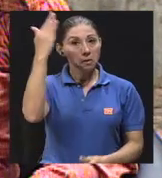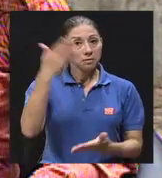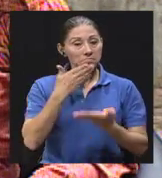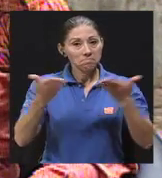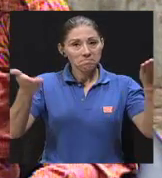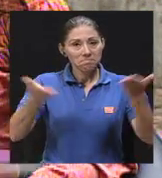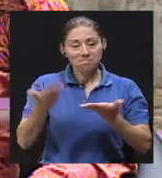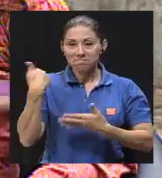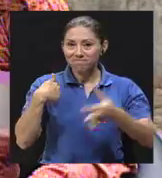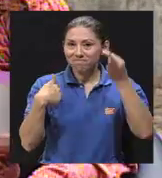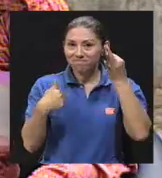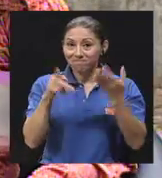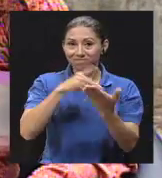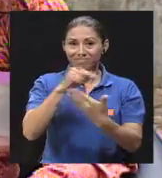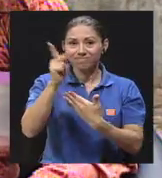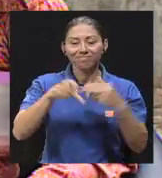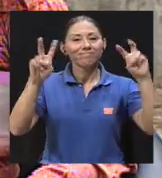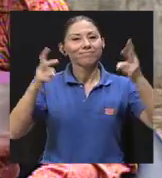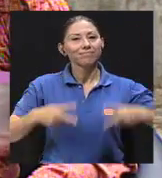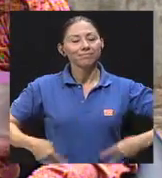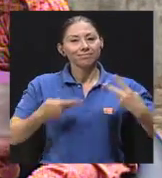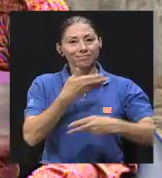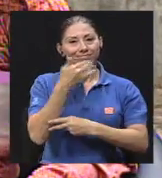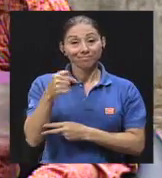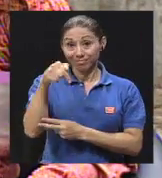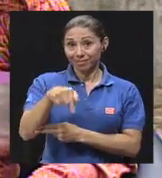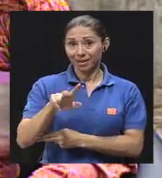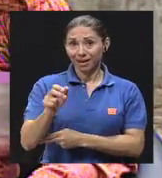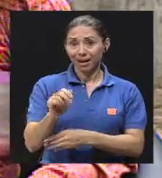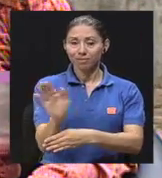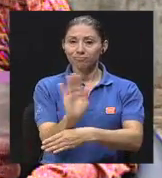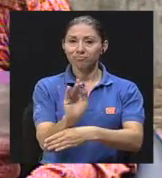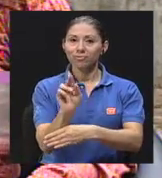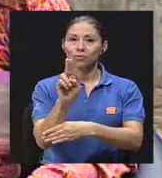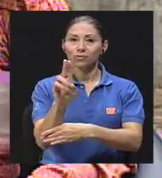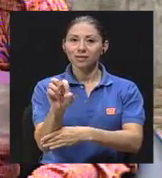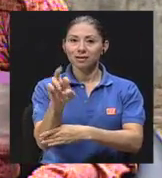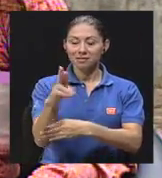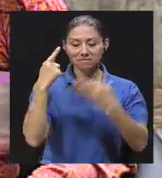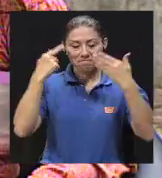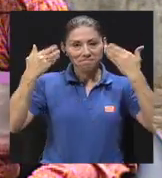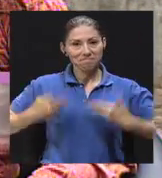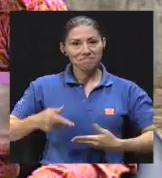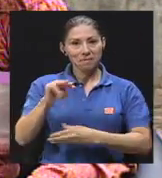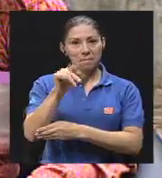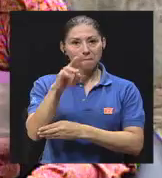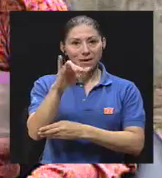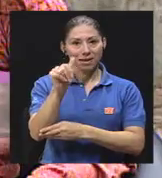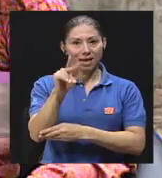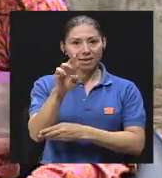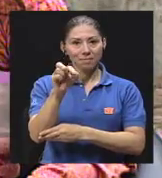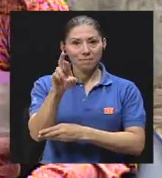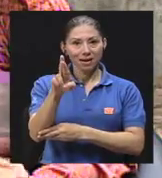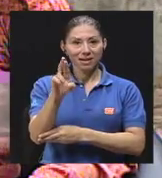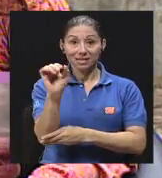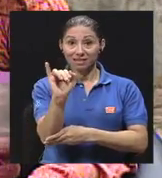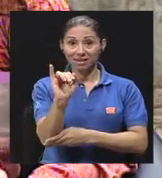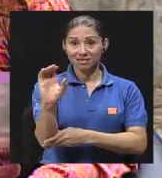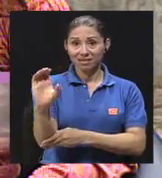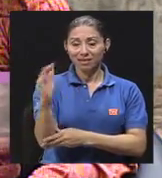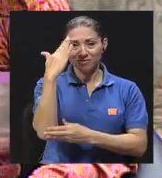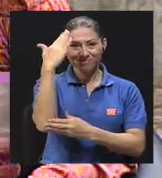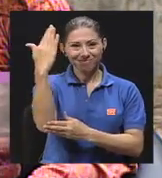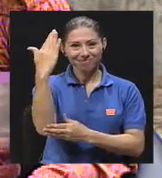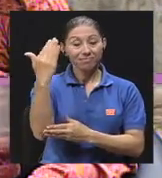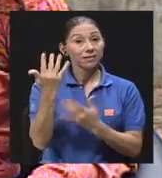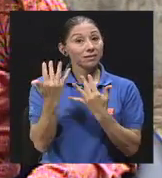Hola, bienvenidos y bienvenidos Bienvenidos a un programa más de Vivir Mejor aquí por su canal UCR. Les saluda María del Mar Isaguirre Sedeño y espero que